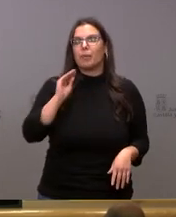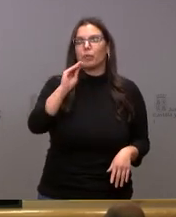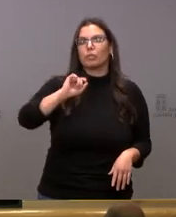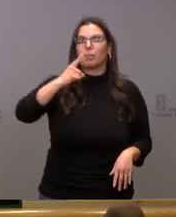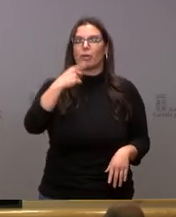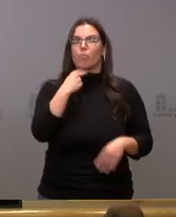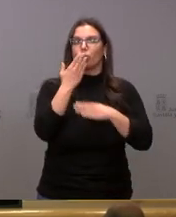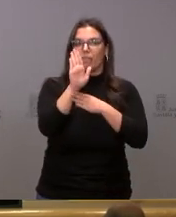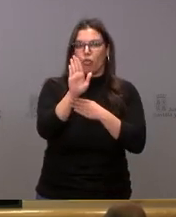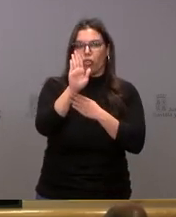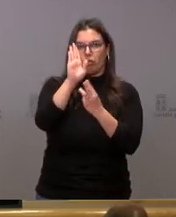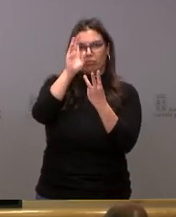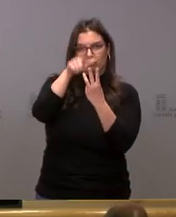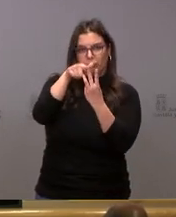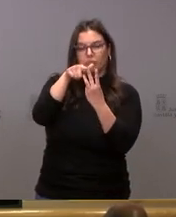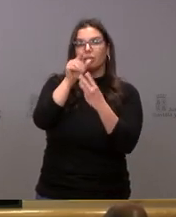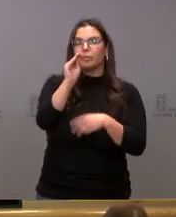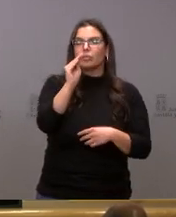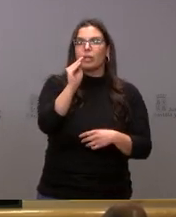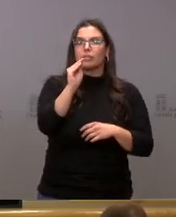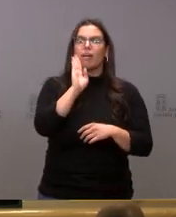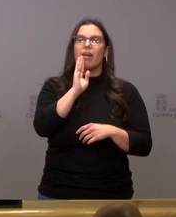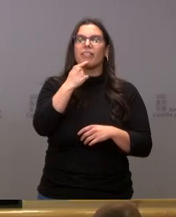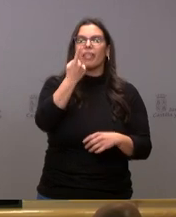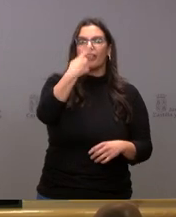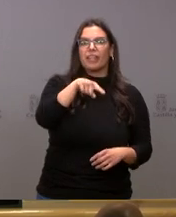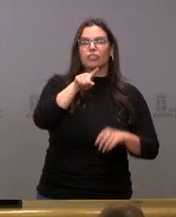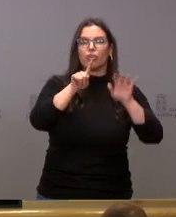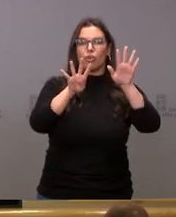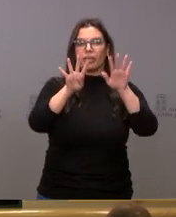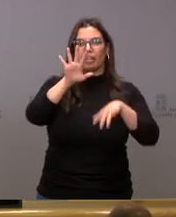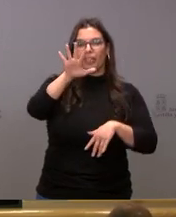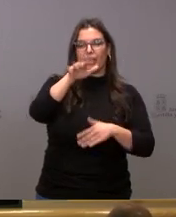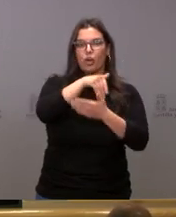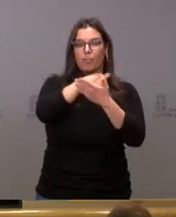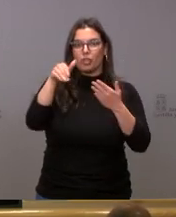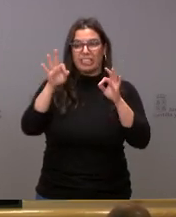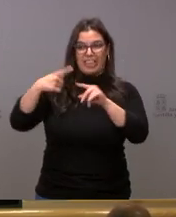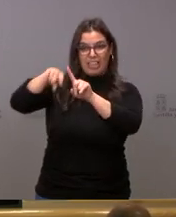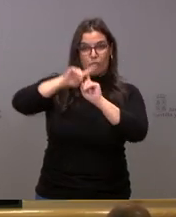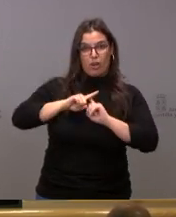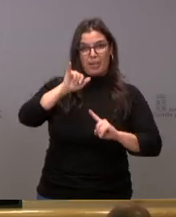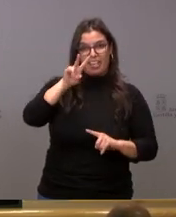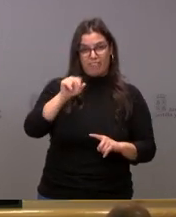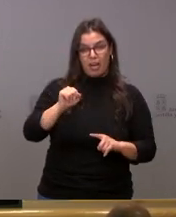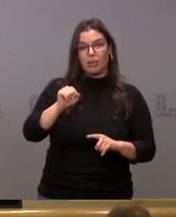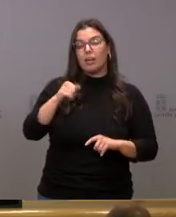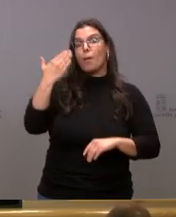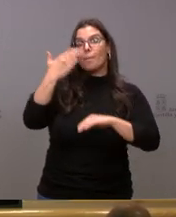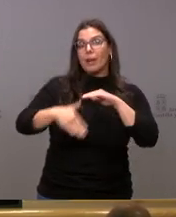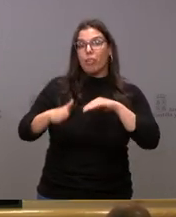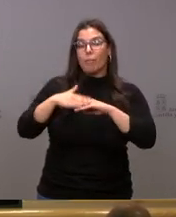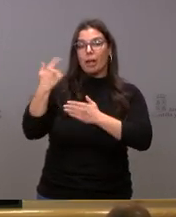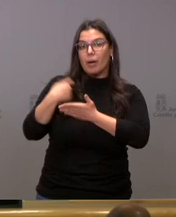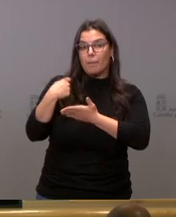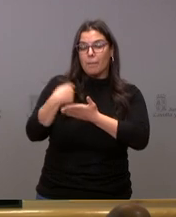al portavoz estos 195 millones que van a llegar del IVA, si hay algún plazo para que el